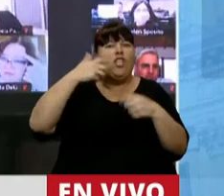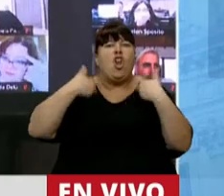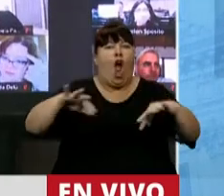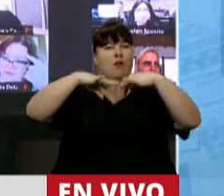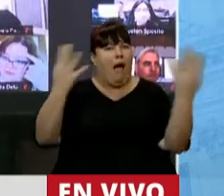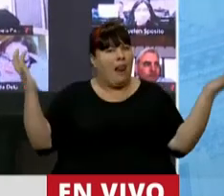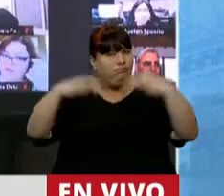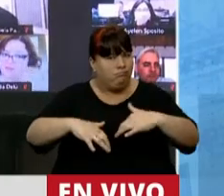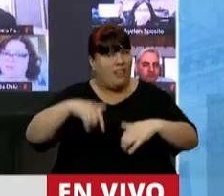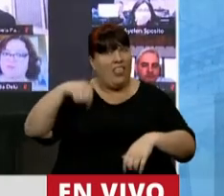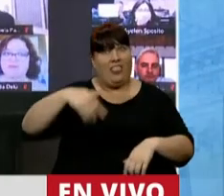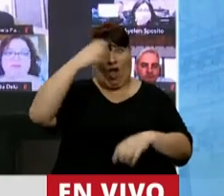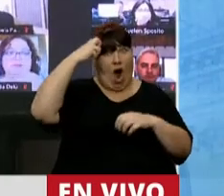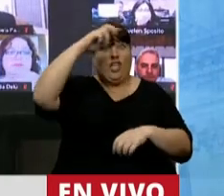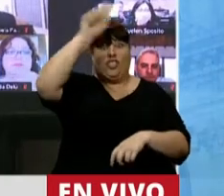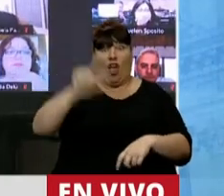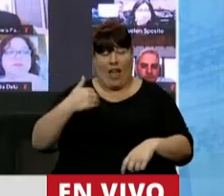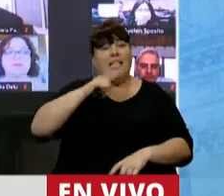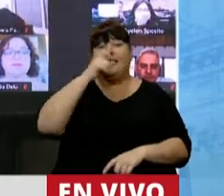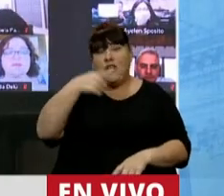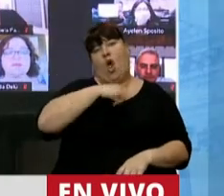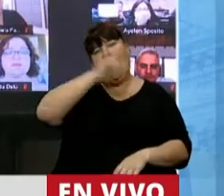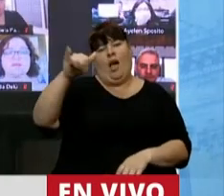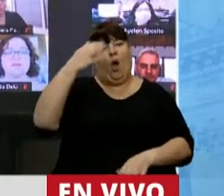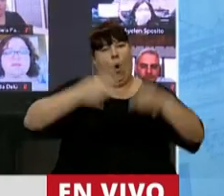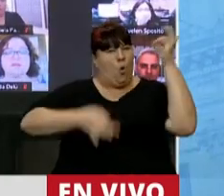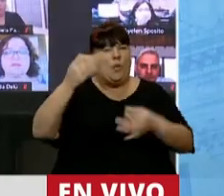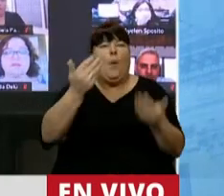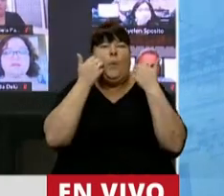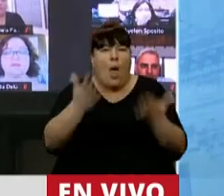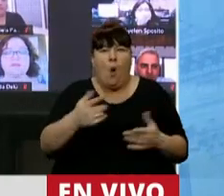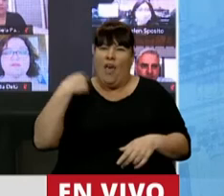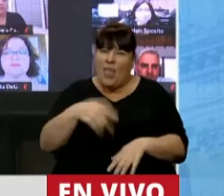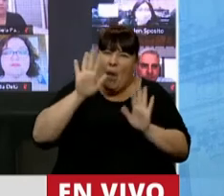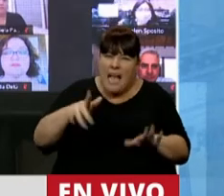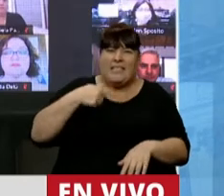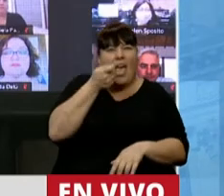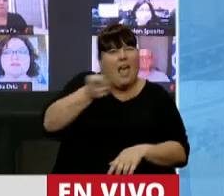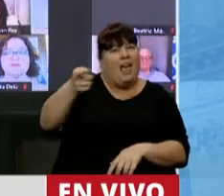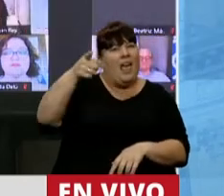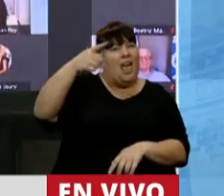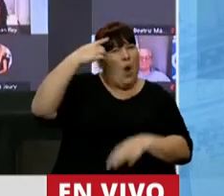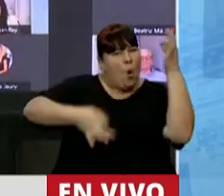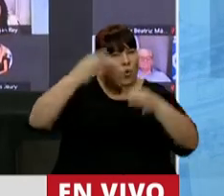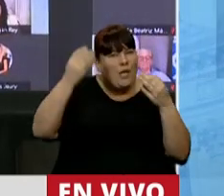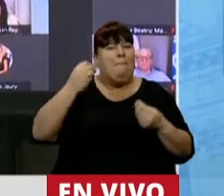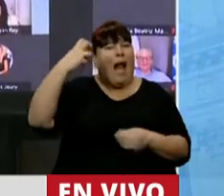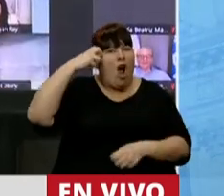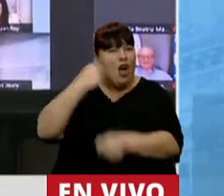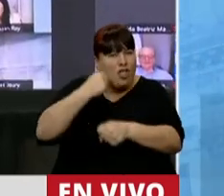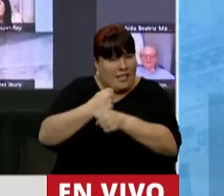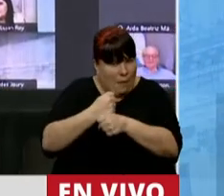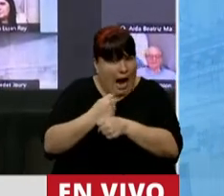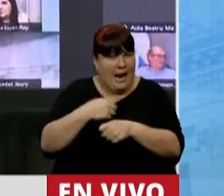República. Y si no vamos a ir a la justicia, es una vergüenza que tengamos que ir a la justicia para que el Parlamento